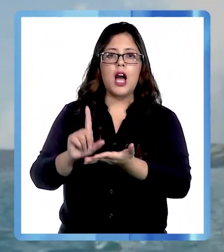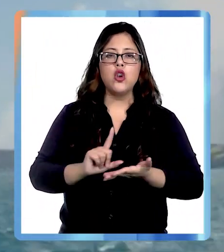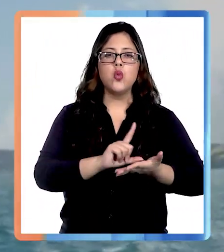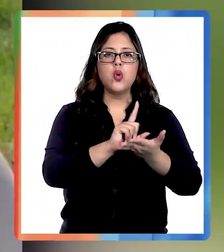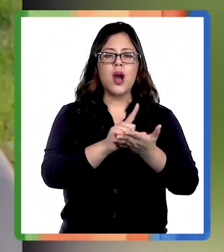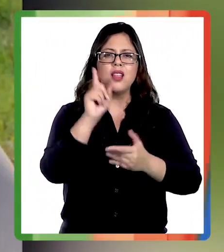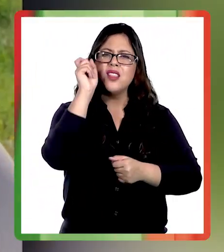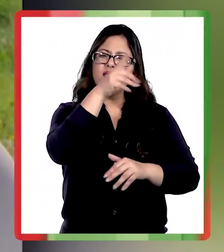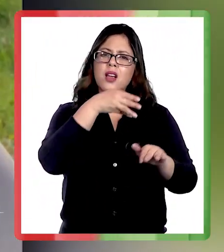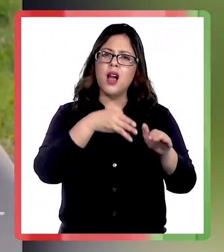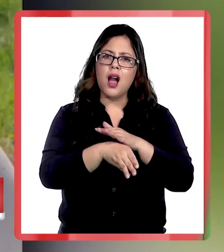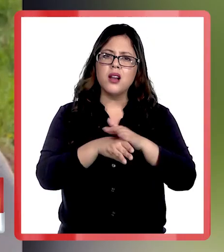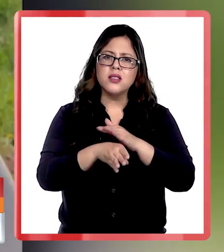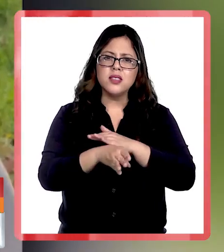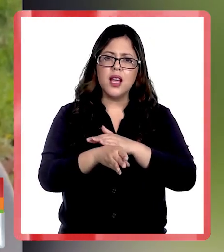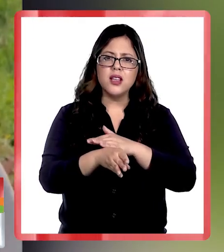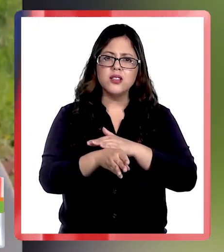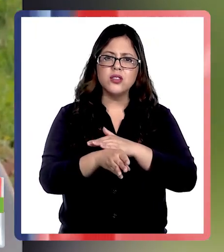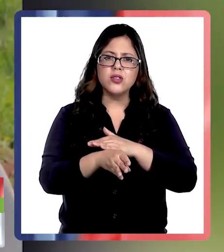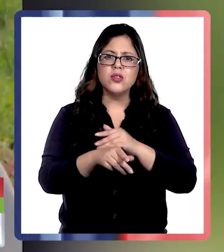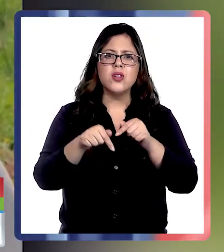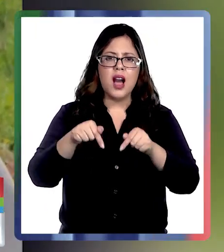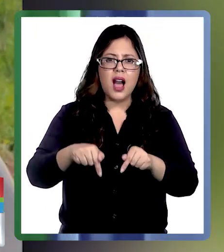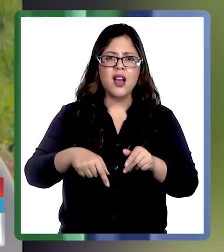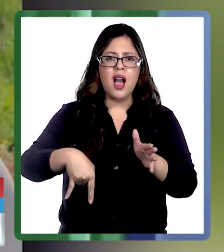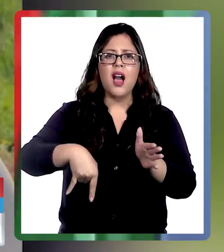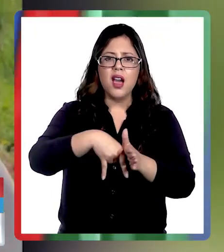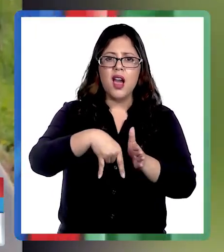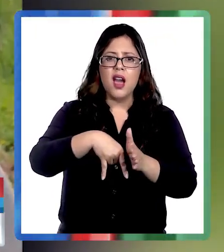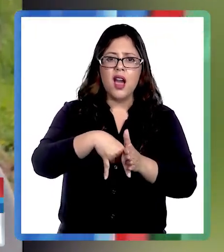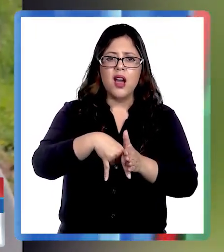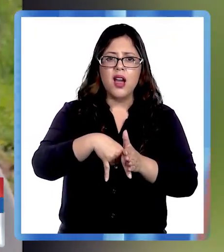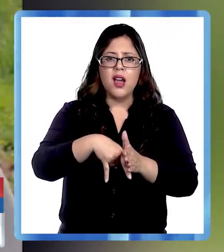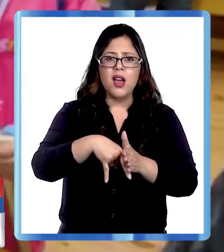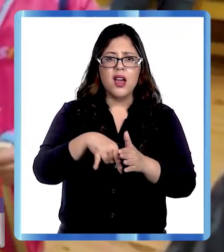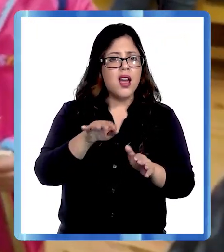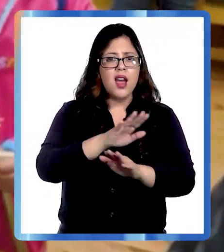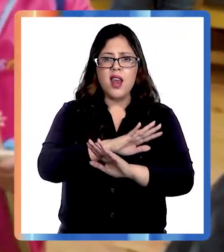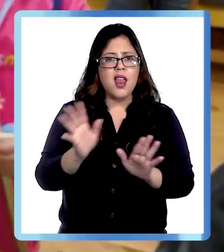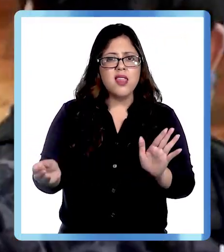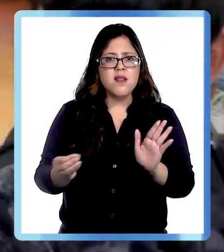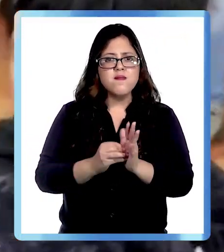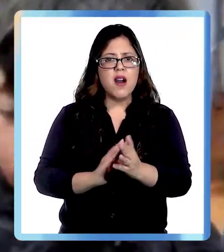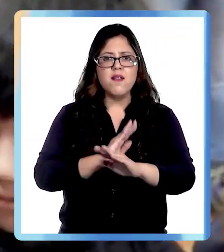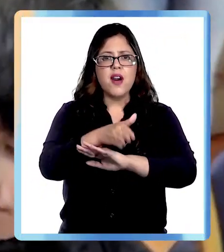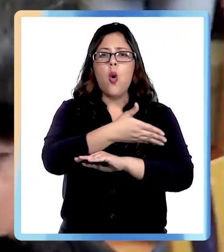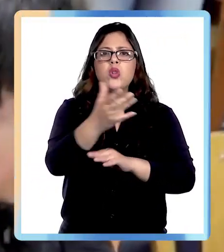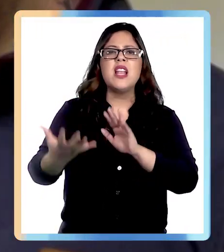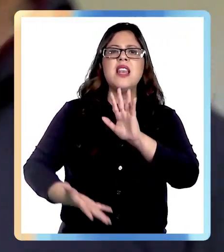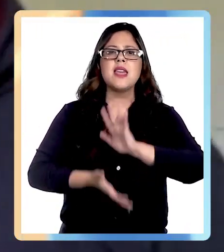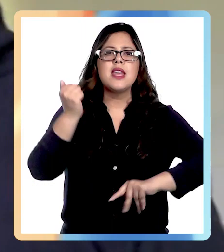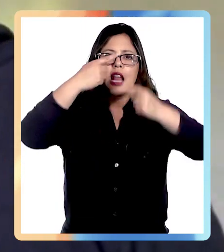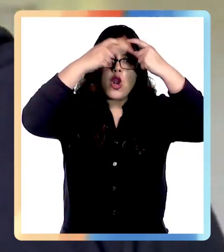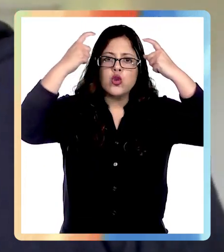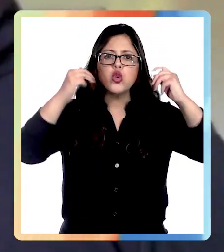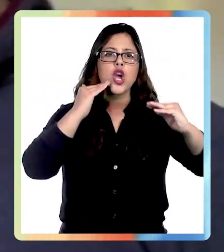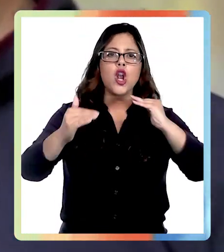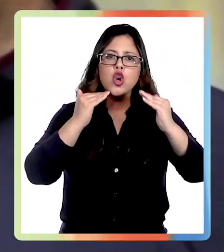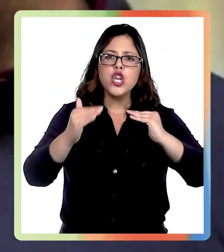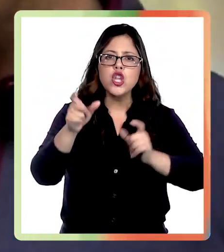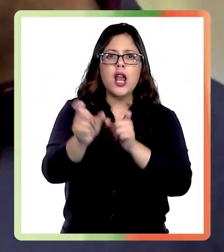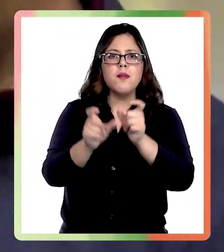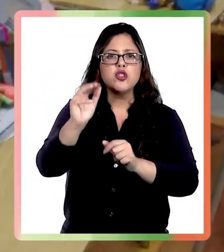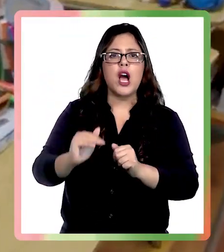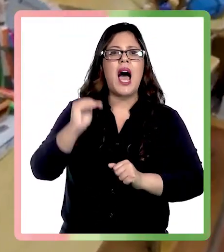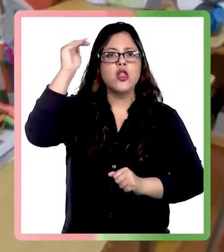de tan difícil acceso a nuestro archipiélago de Chiloé, porque nadie más llega. Ustedes le quitan los sueños a los niños, las niñas,